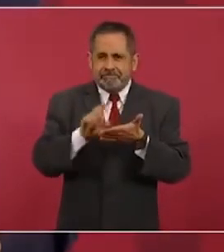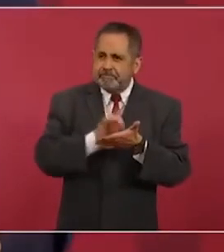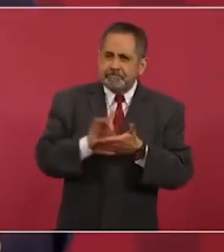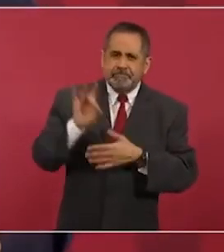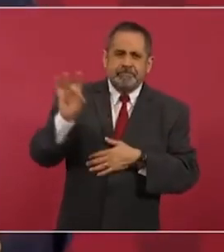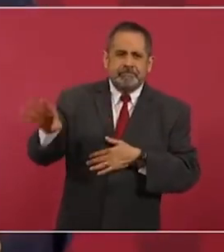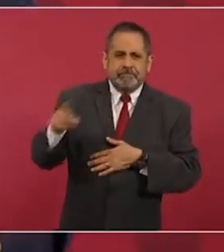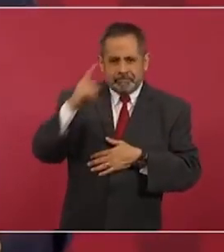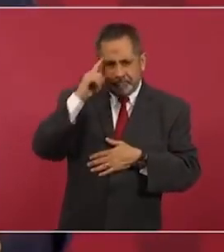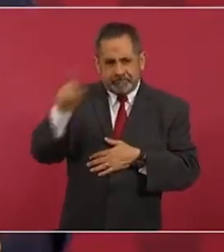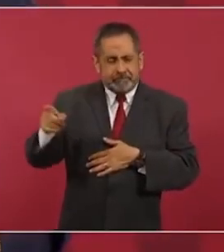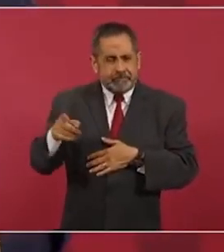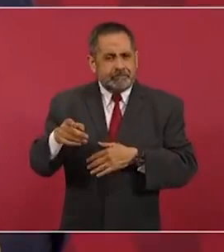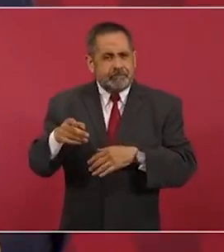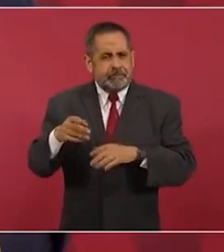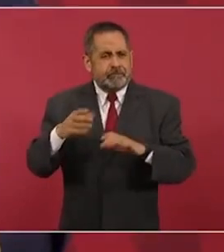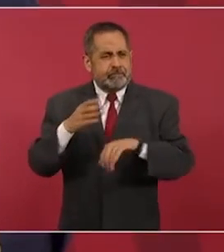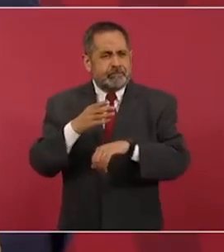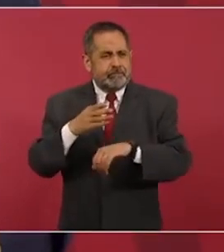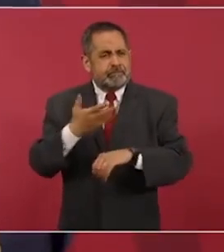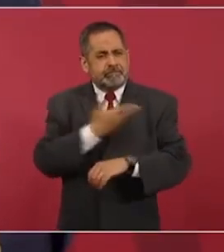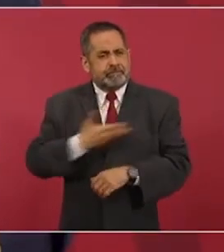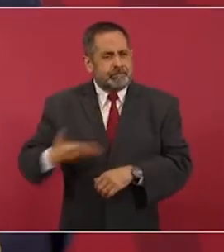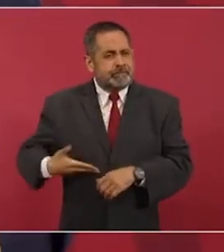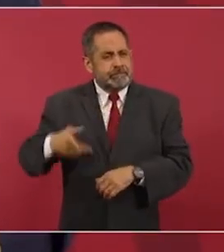presidente Boric de Chile